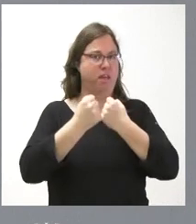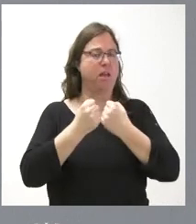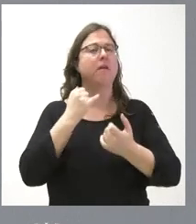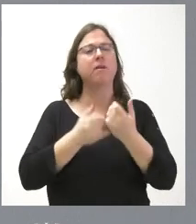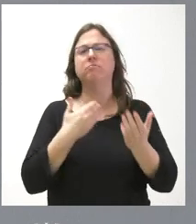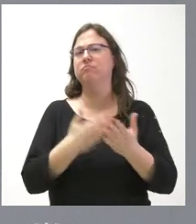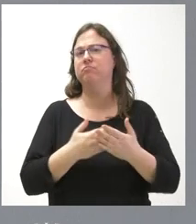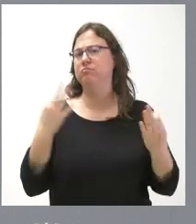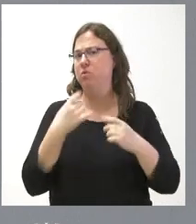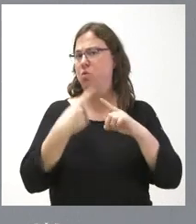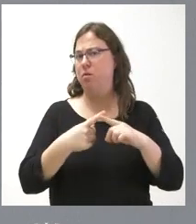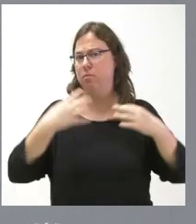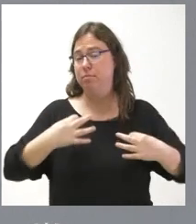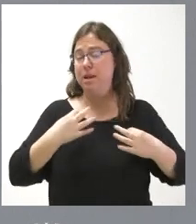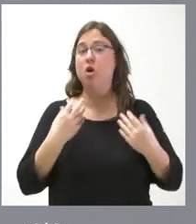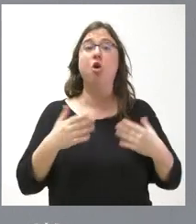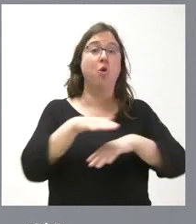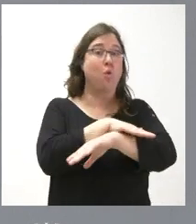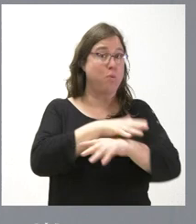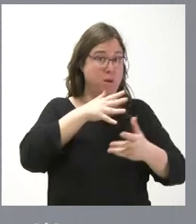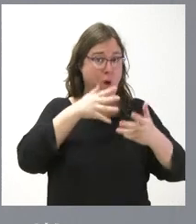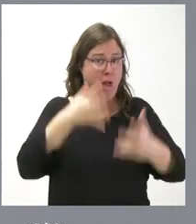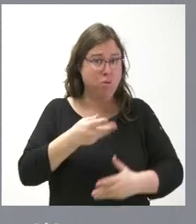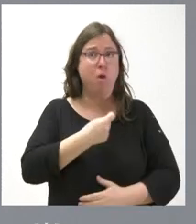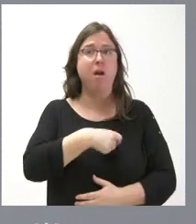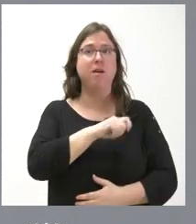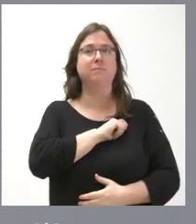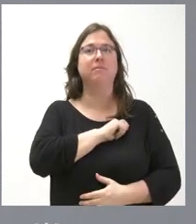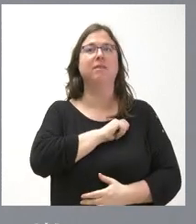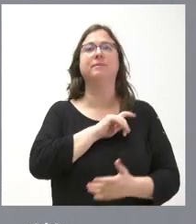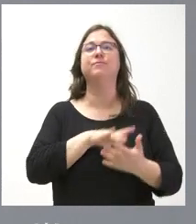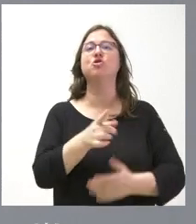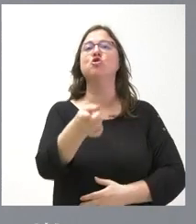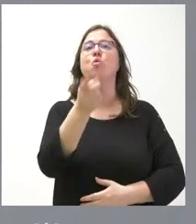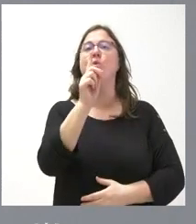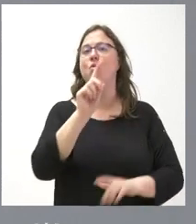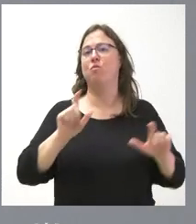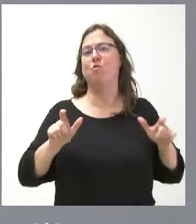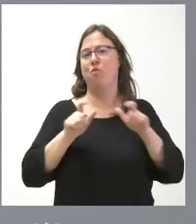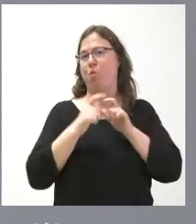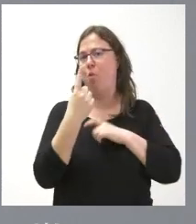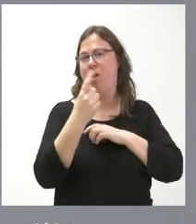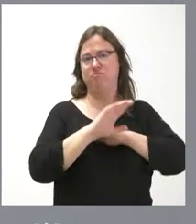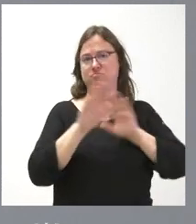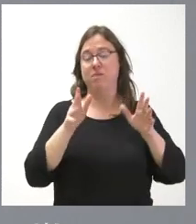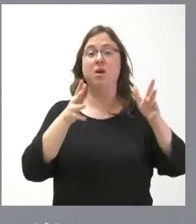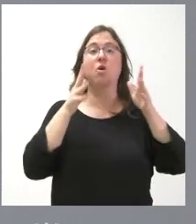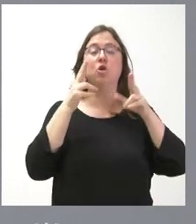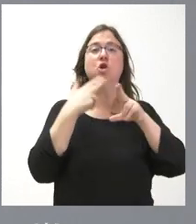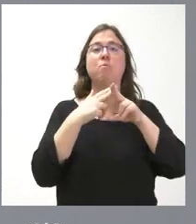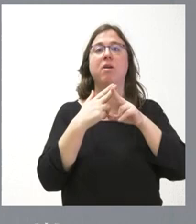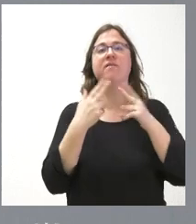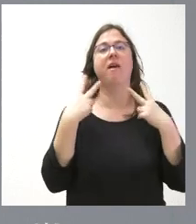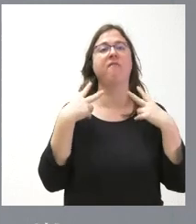evidente, que con el Gobierno actual de España ha habido solo una reunión del Consejo de Política Fiscal y